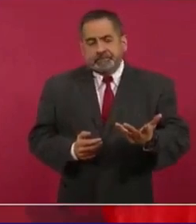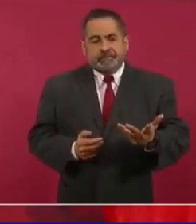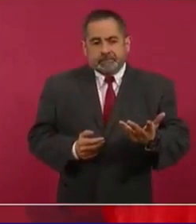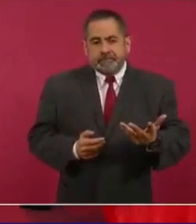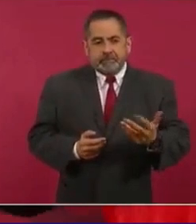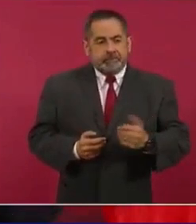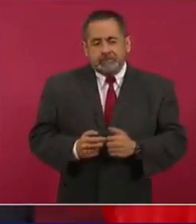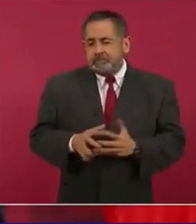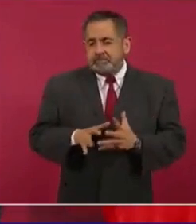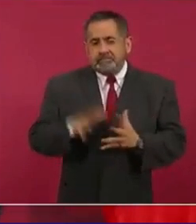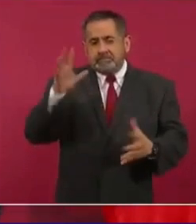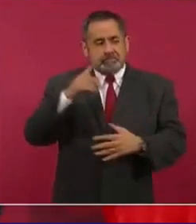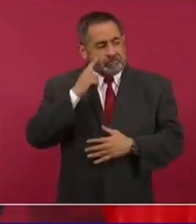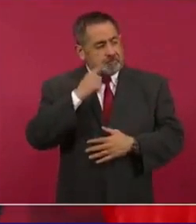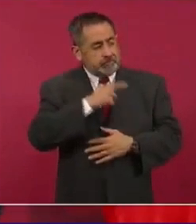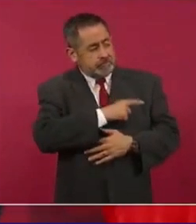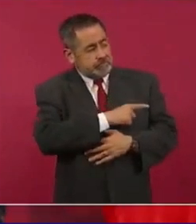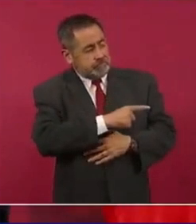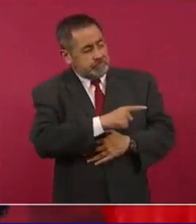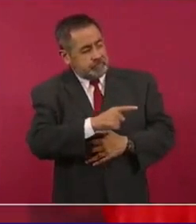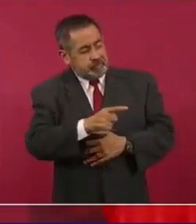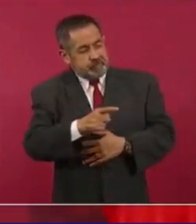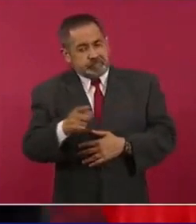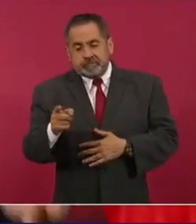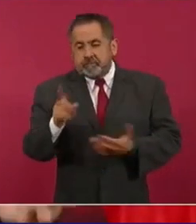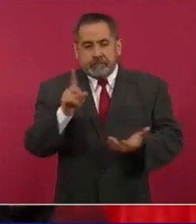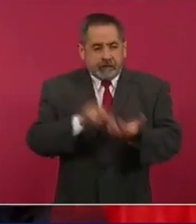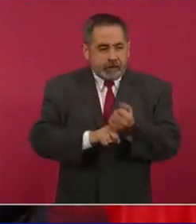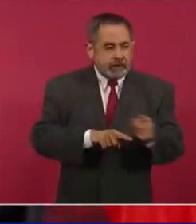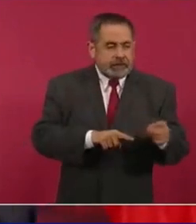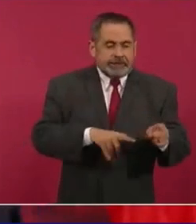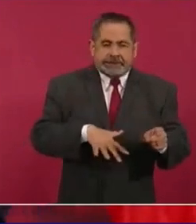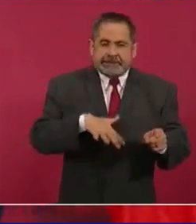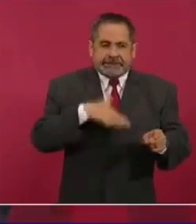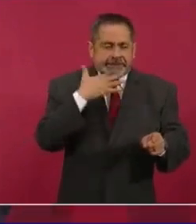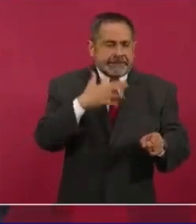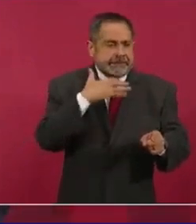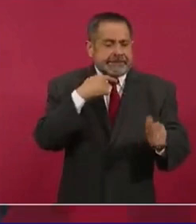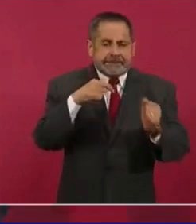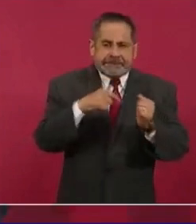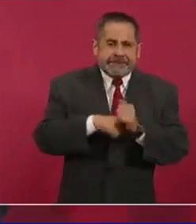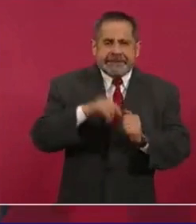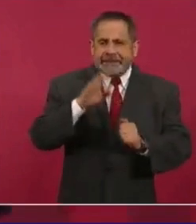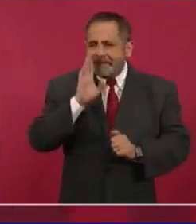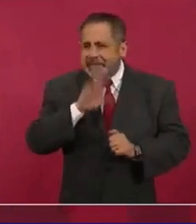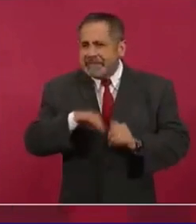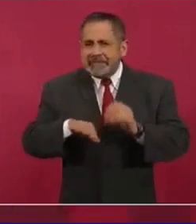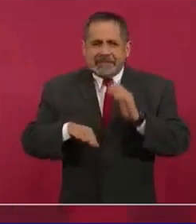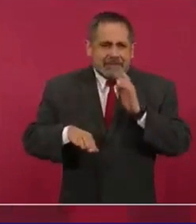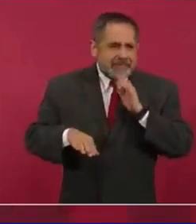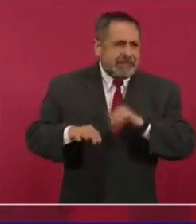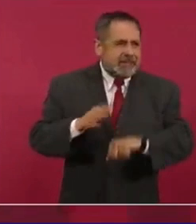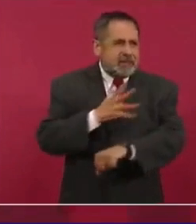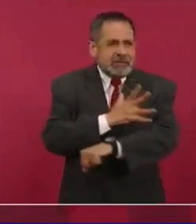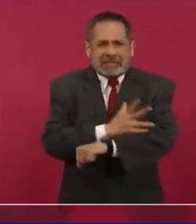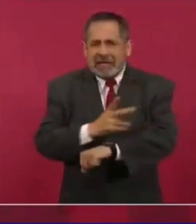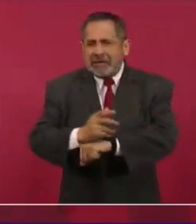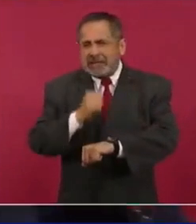casi todo estaba podrido, pues uno tiene que